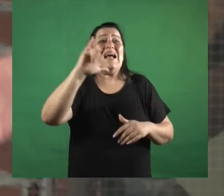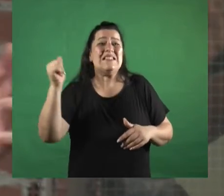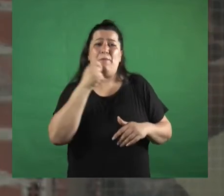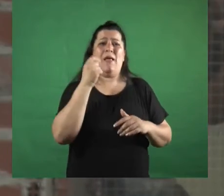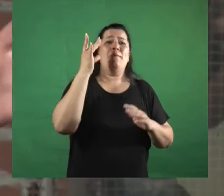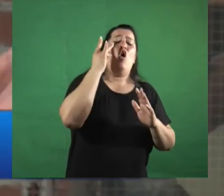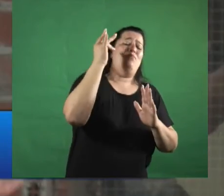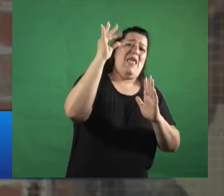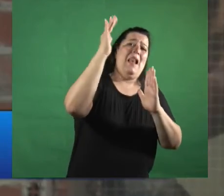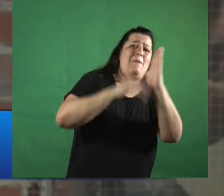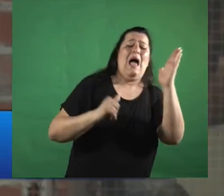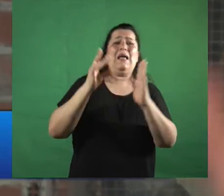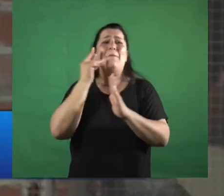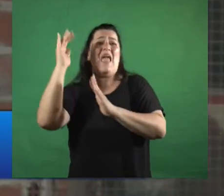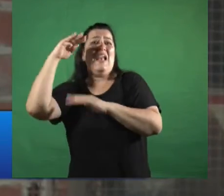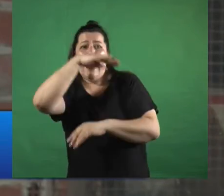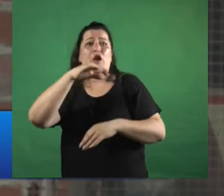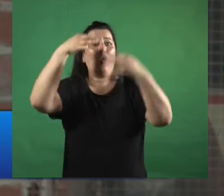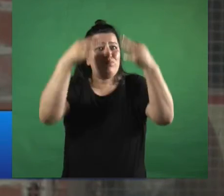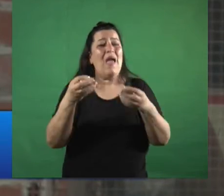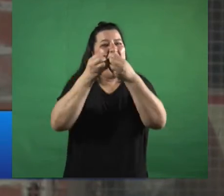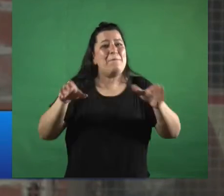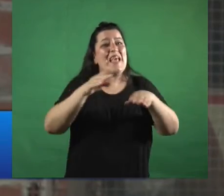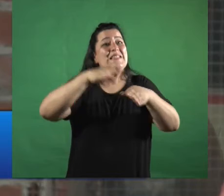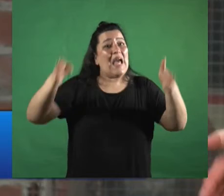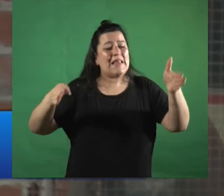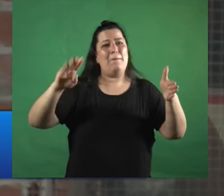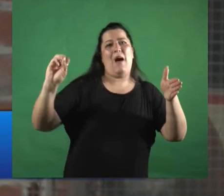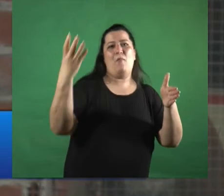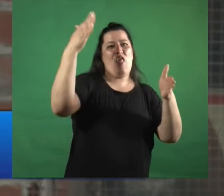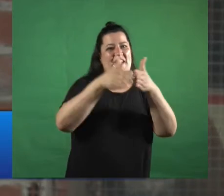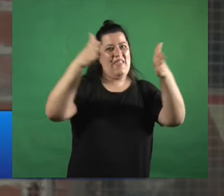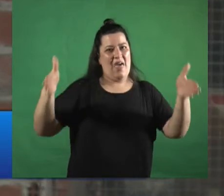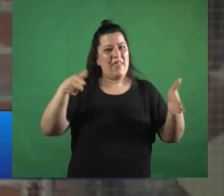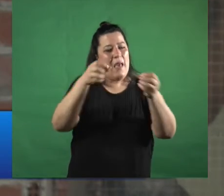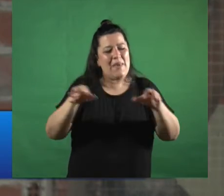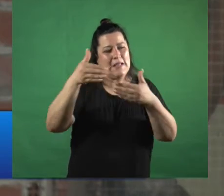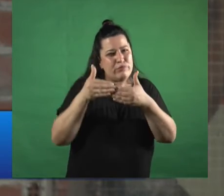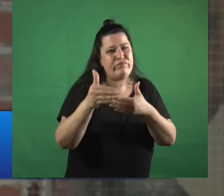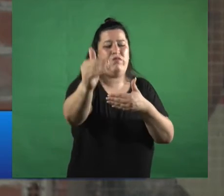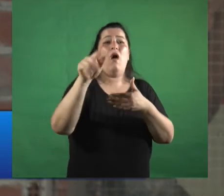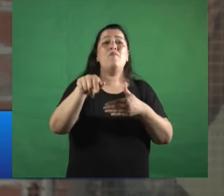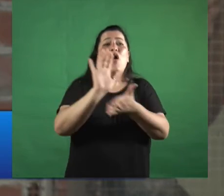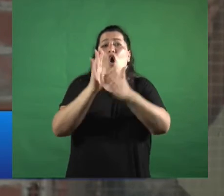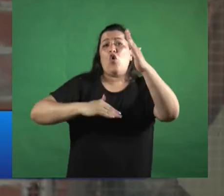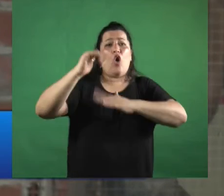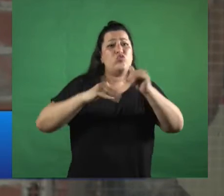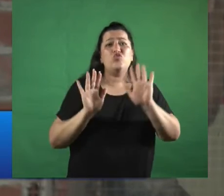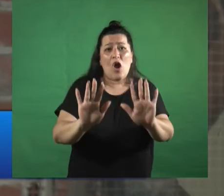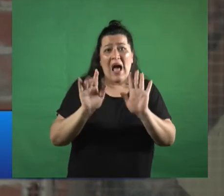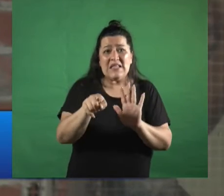lo negro, de lo indio es una construcción propia de ese momento histórico indudablemente es una construcción que le permite